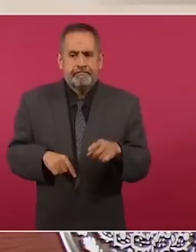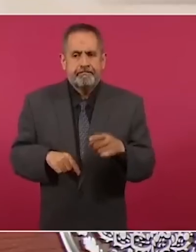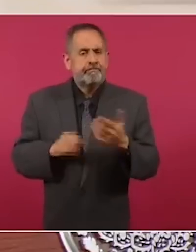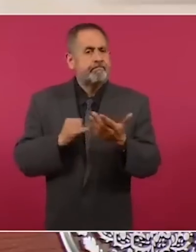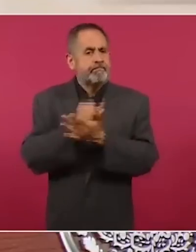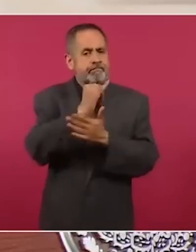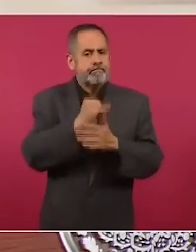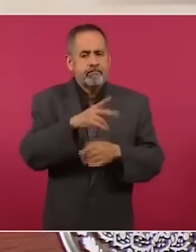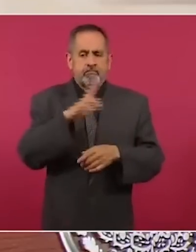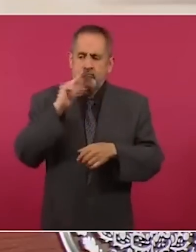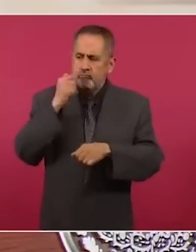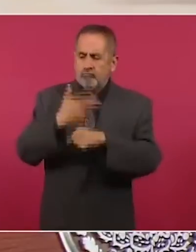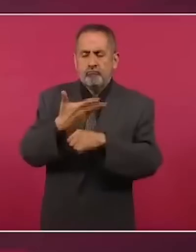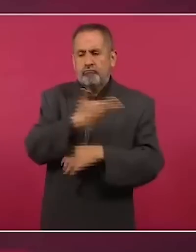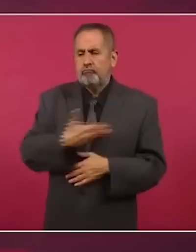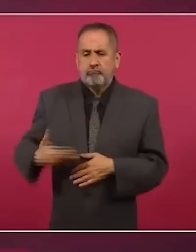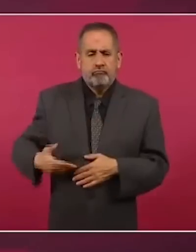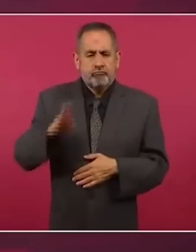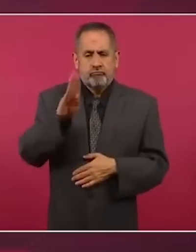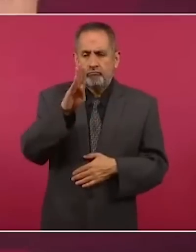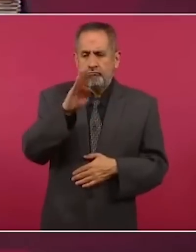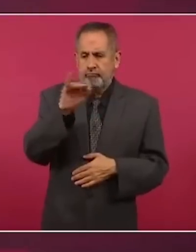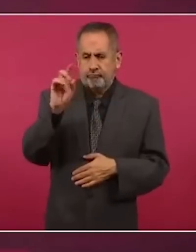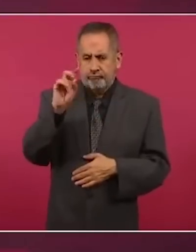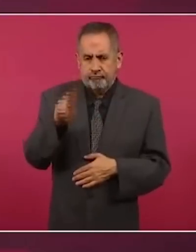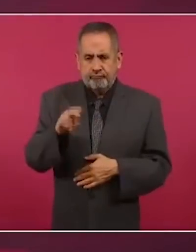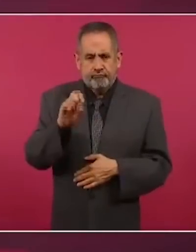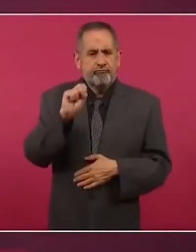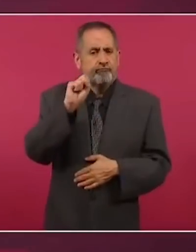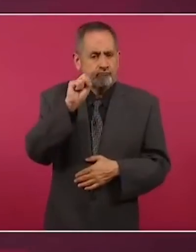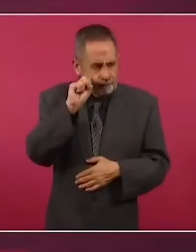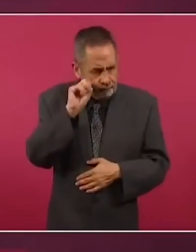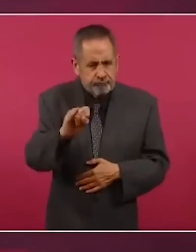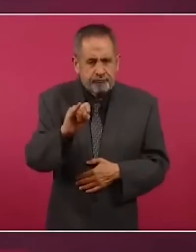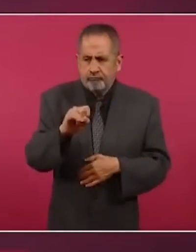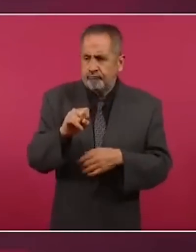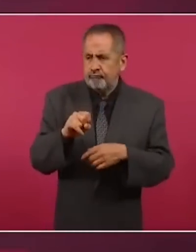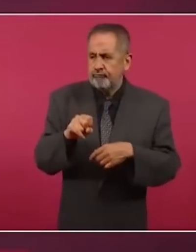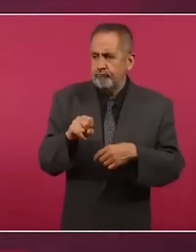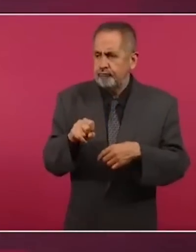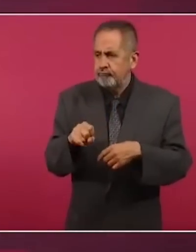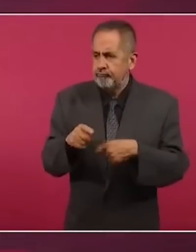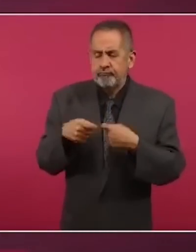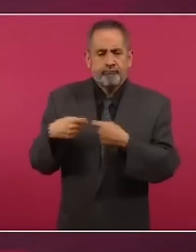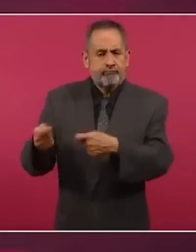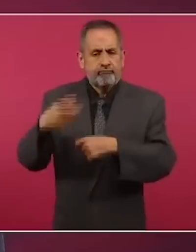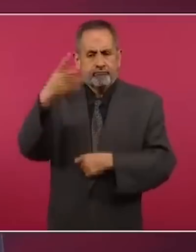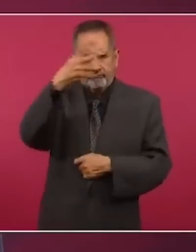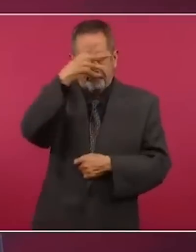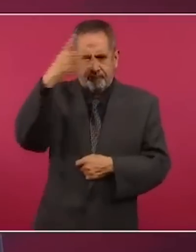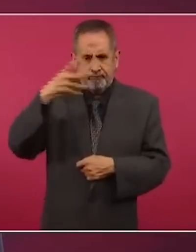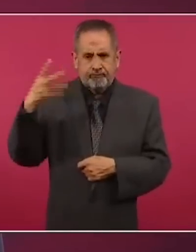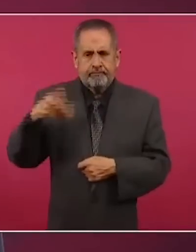voluntad del presidente Biden de que se entregan estas visas